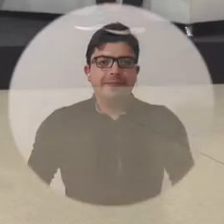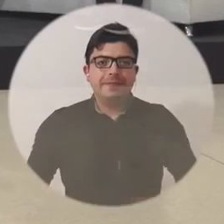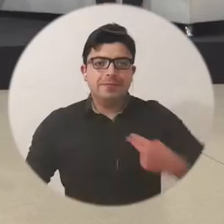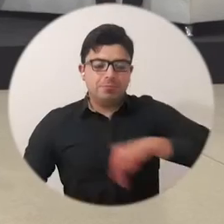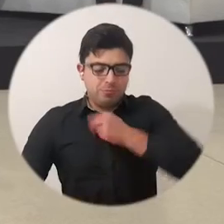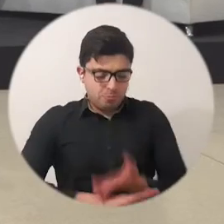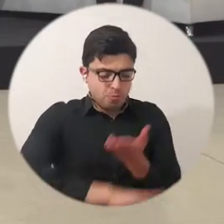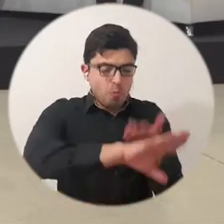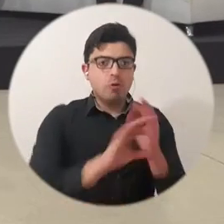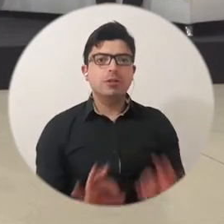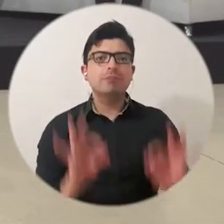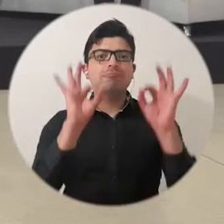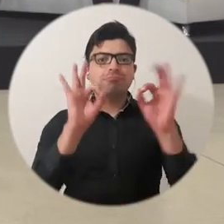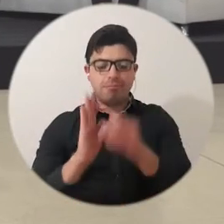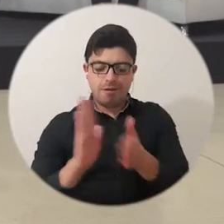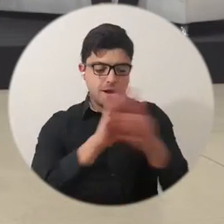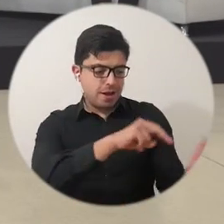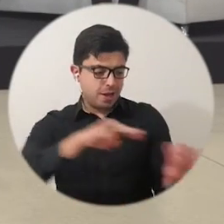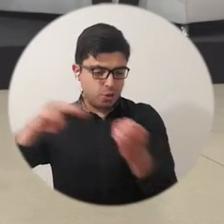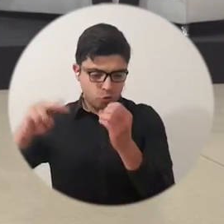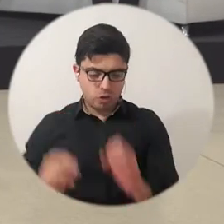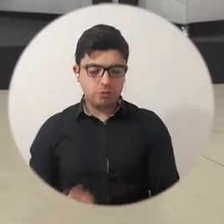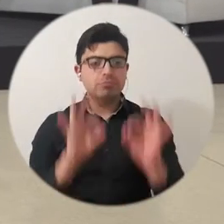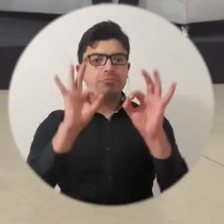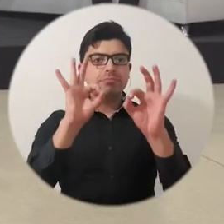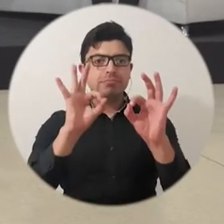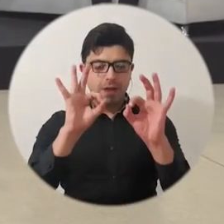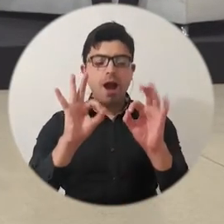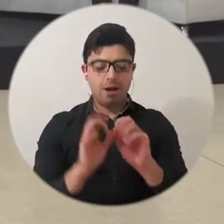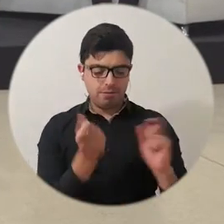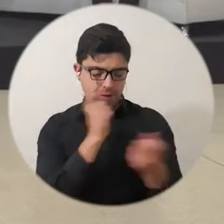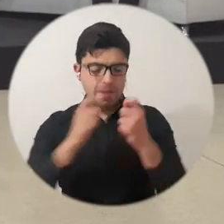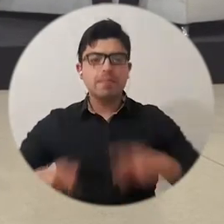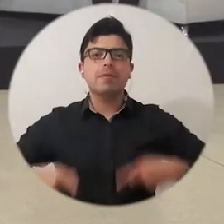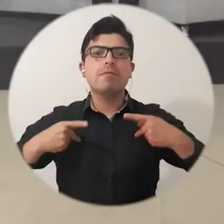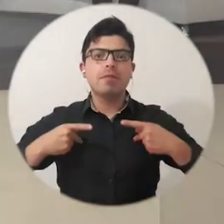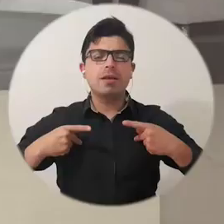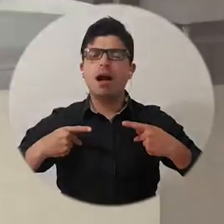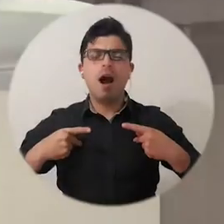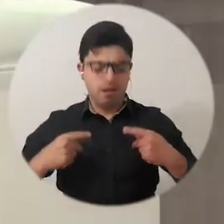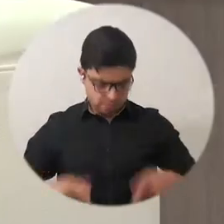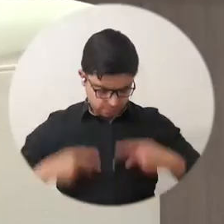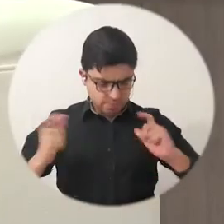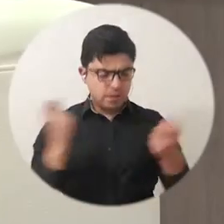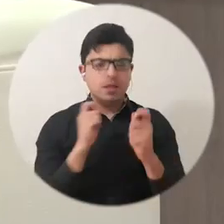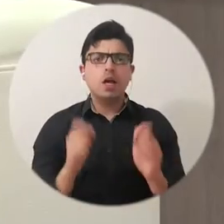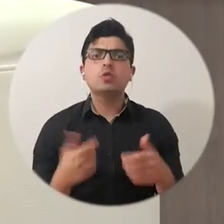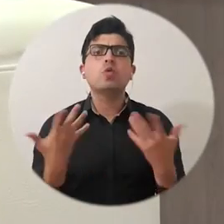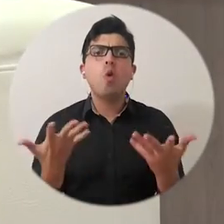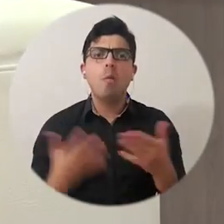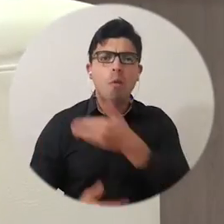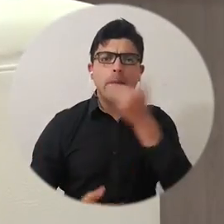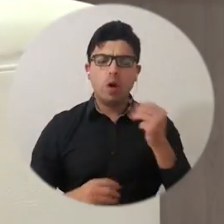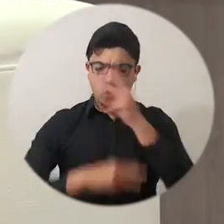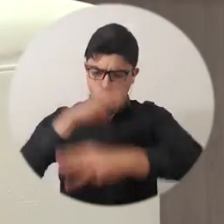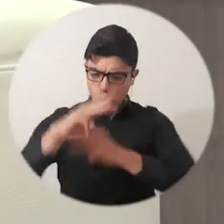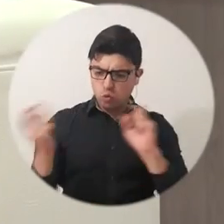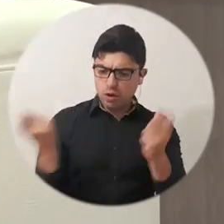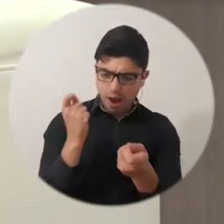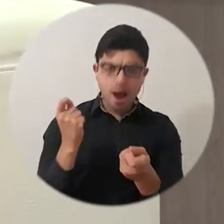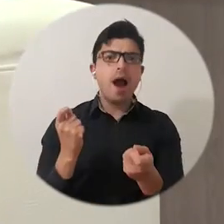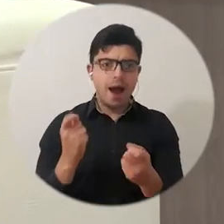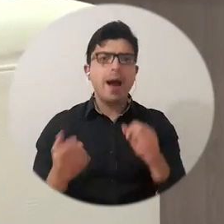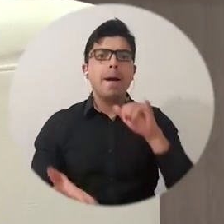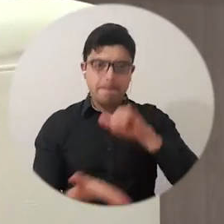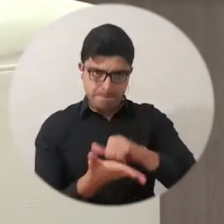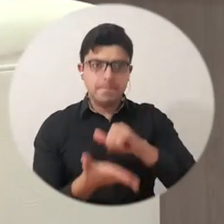Nuestra propuesta de valor precisamente está basada en una educación de calidad que transforme vidas y qué mejor forma de transformar vidas y transformar el mundo, como es el